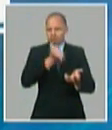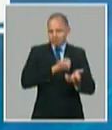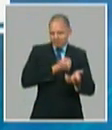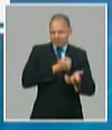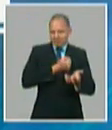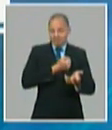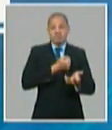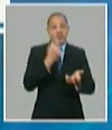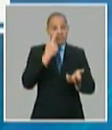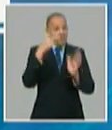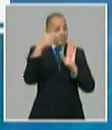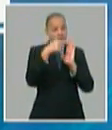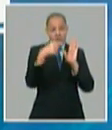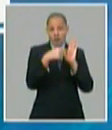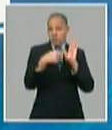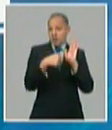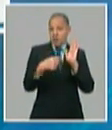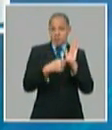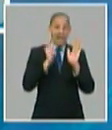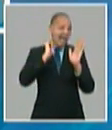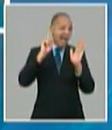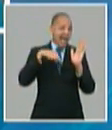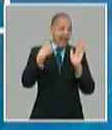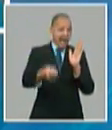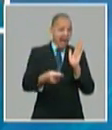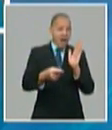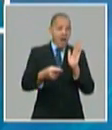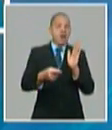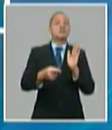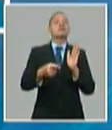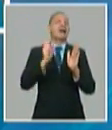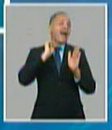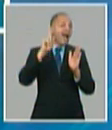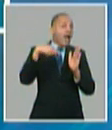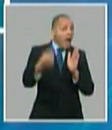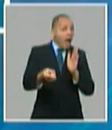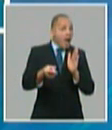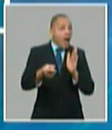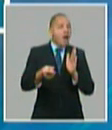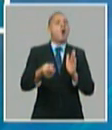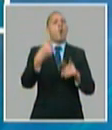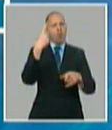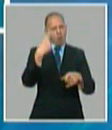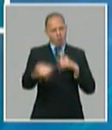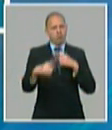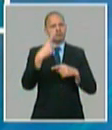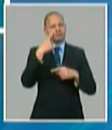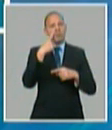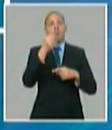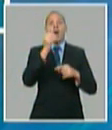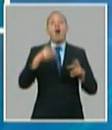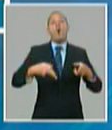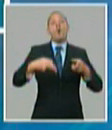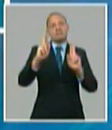estamos planificando para el próximo año la terminación de 5.056 nuevas habitaciones